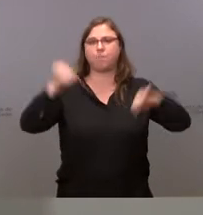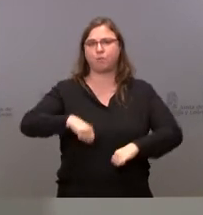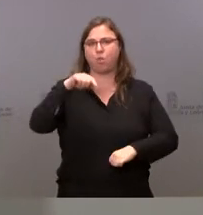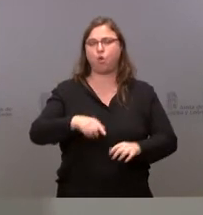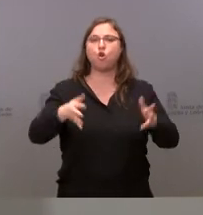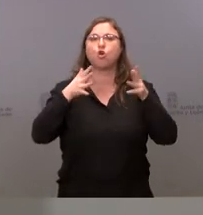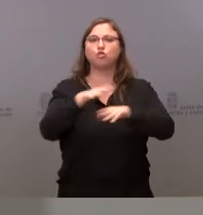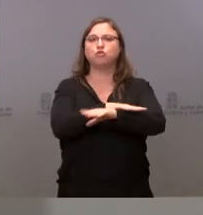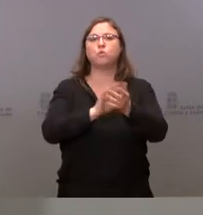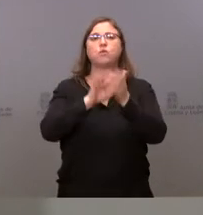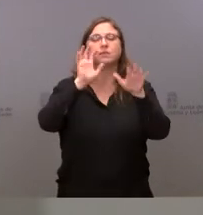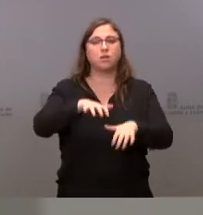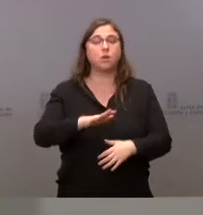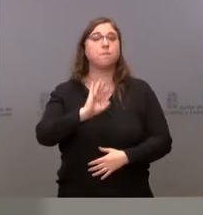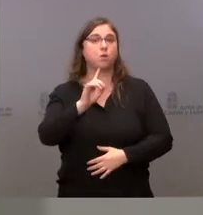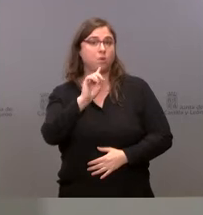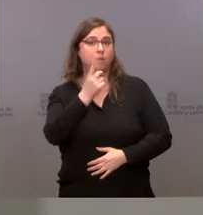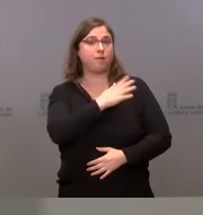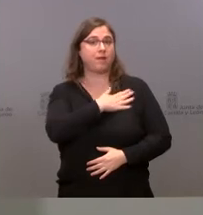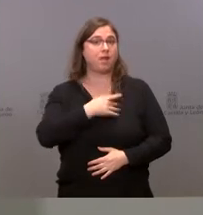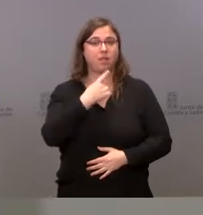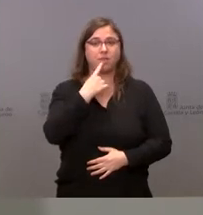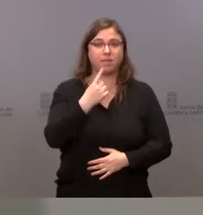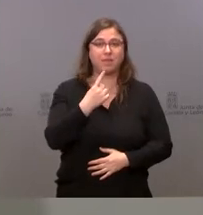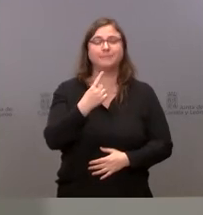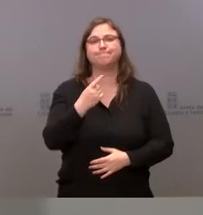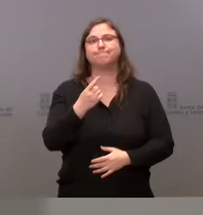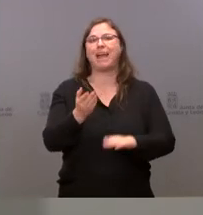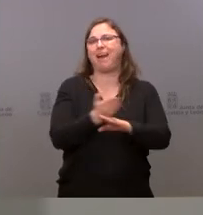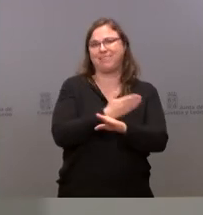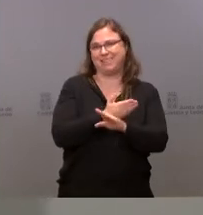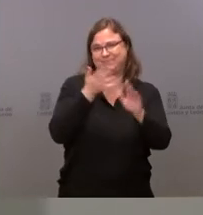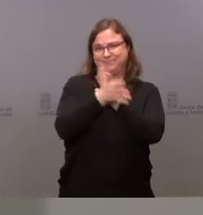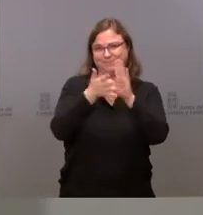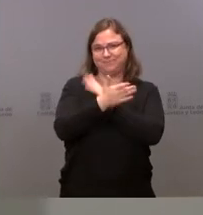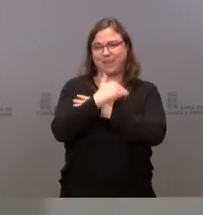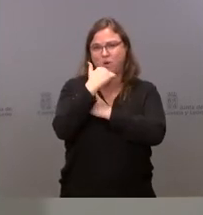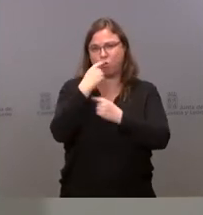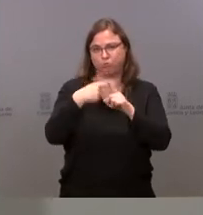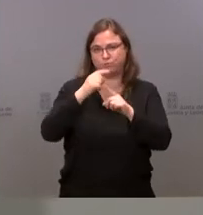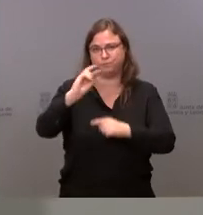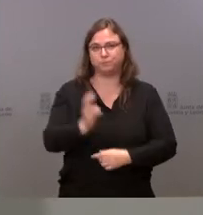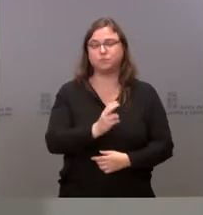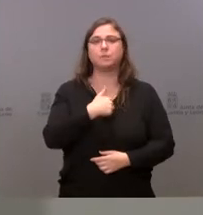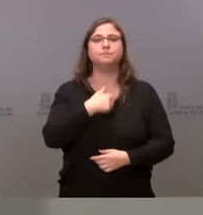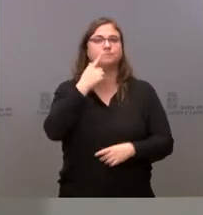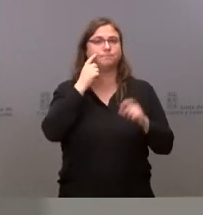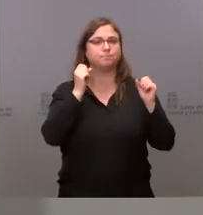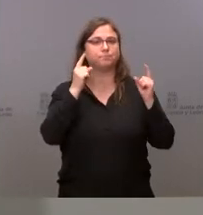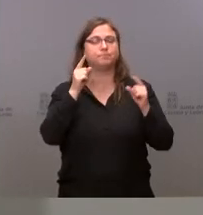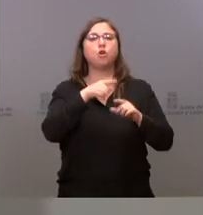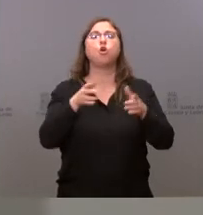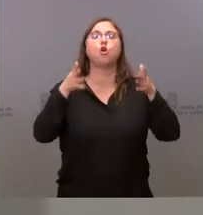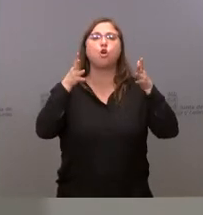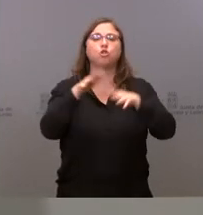Consejo de Gobierno de Castilla y León, sin antes decir un par de consideraciones previas. En primer lugar, que, como verán ustedes, en el Consejo de